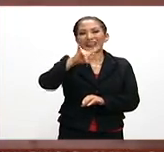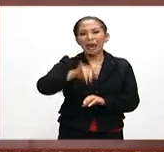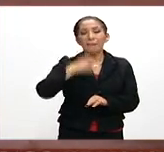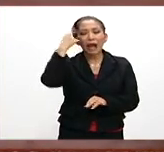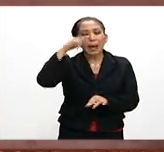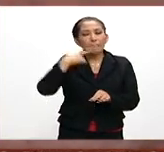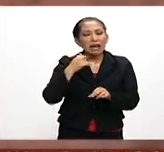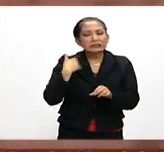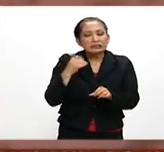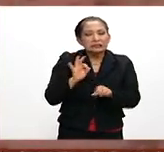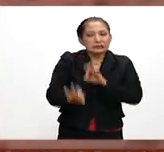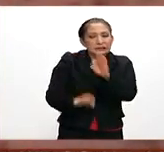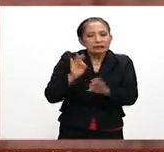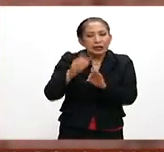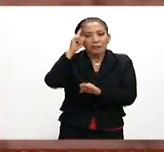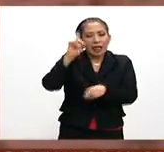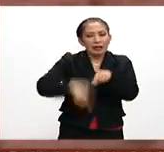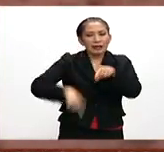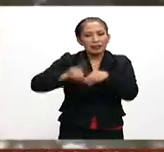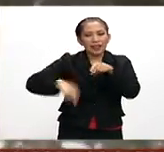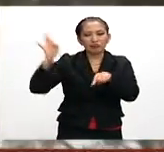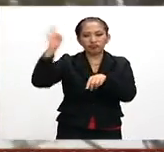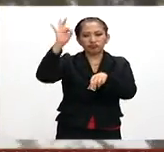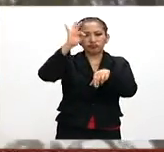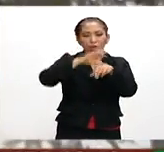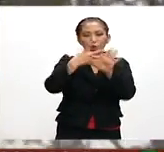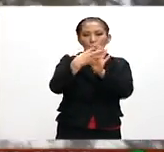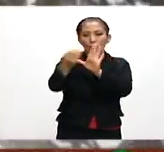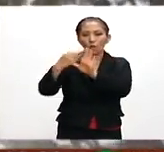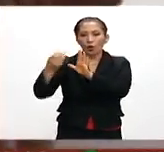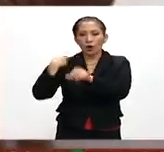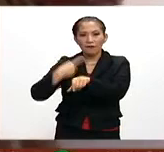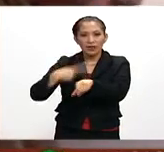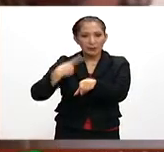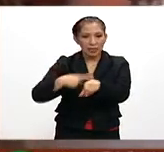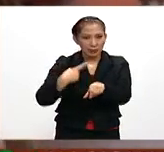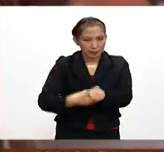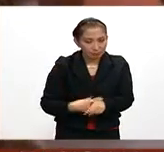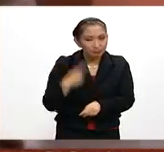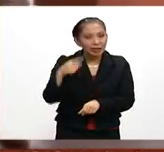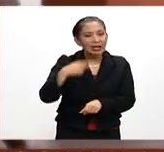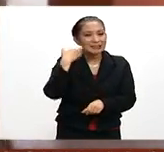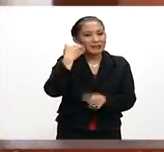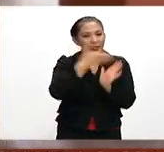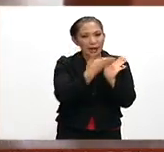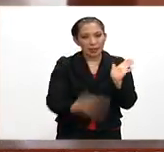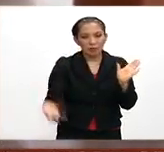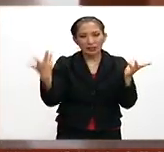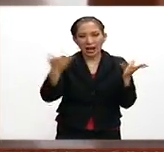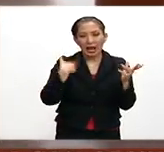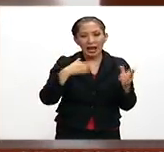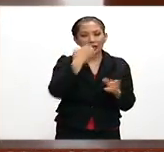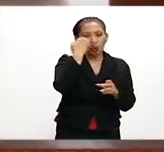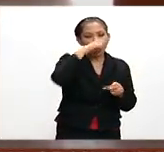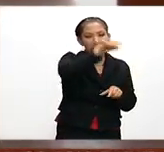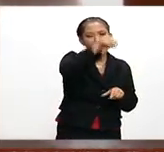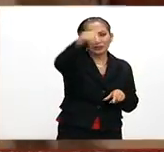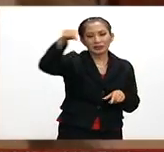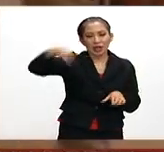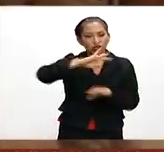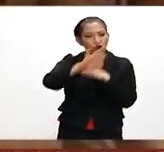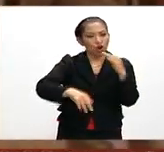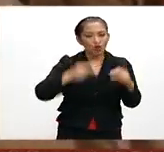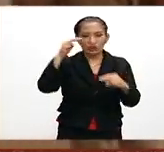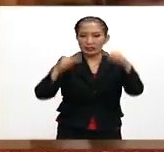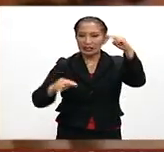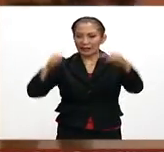intensificar las acciones para combatir al mosquito transmisor de estas enfermedades. La jornada se realizará en planteles educativos de todos